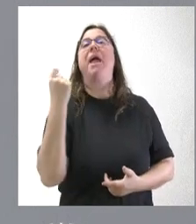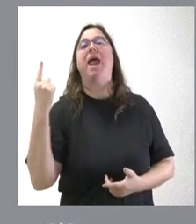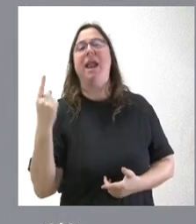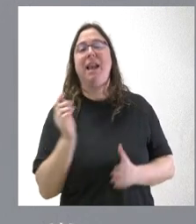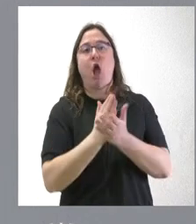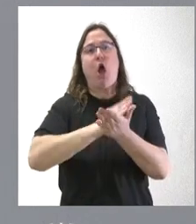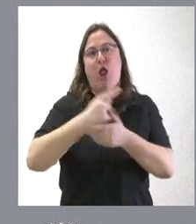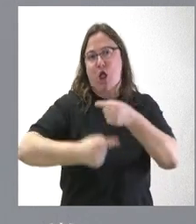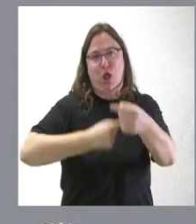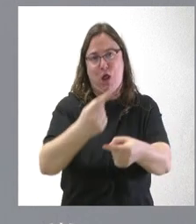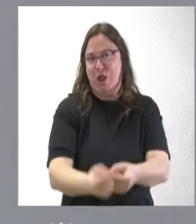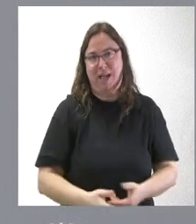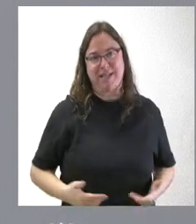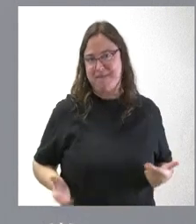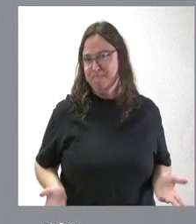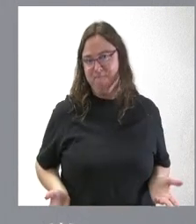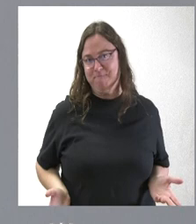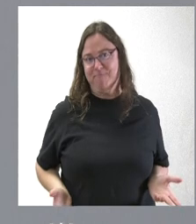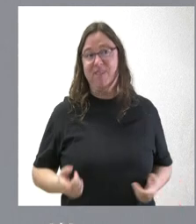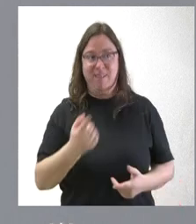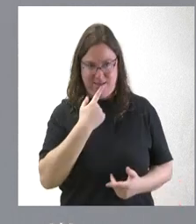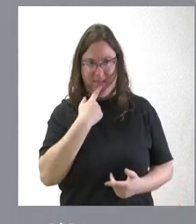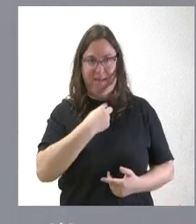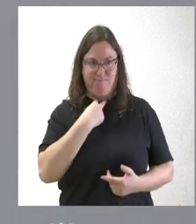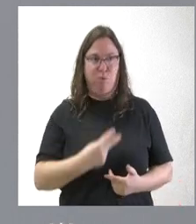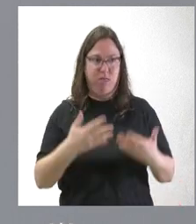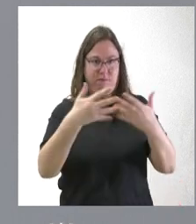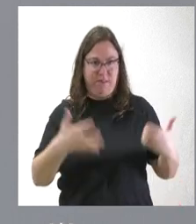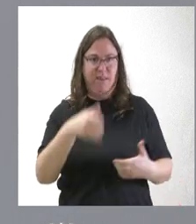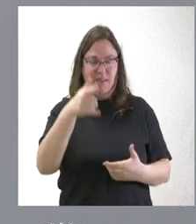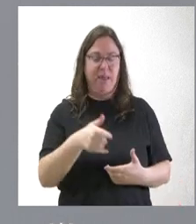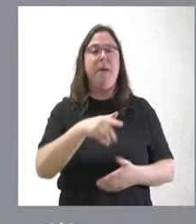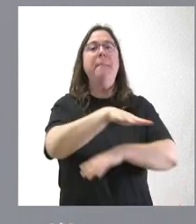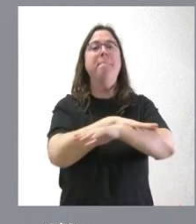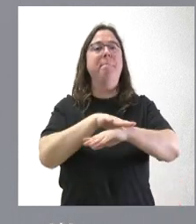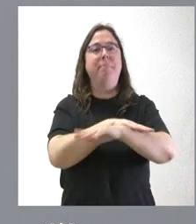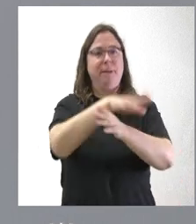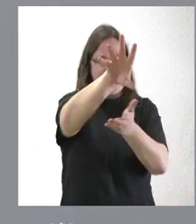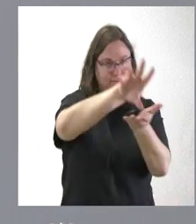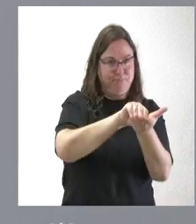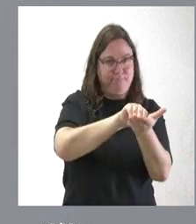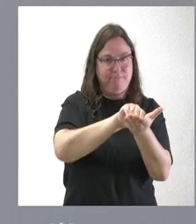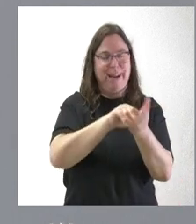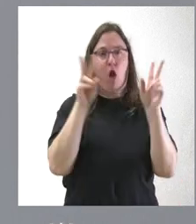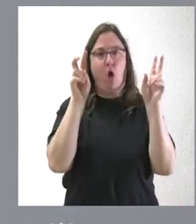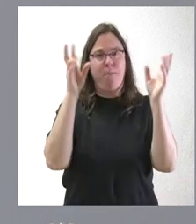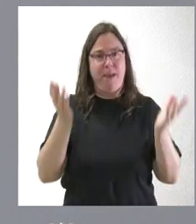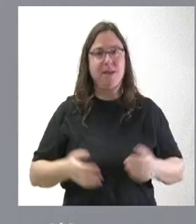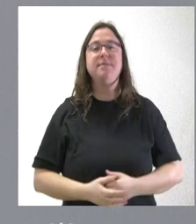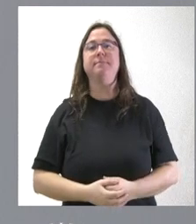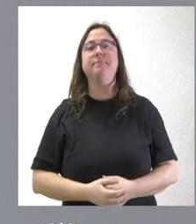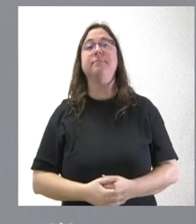los días en el SERLA, como textualmente dijo la ministra y ustedes recogieron el entrecomillado. Pero yo